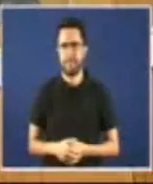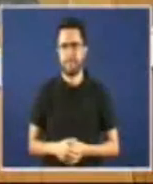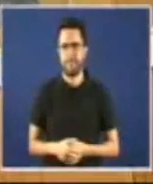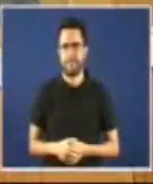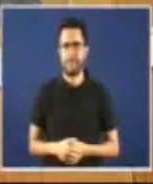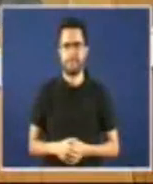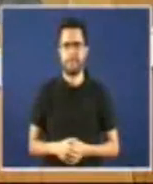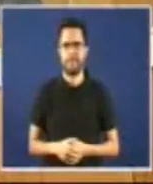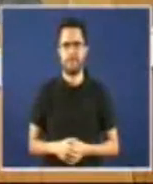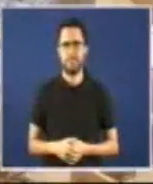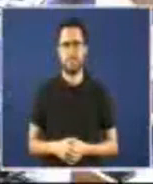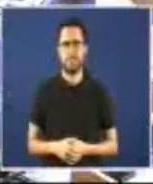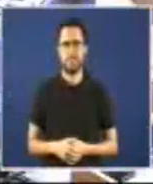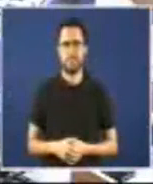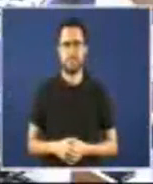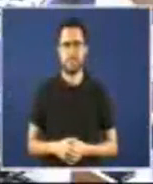claro.